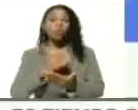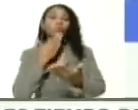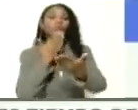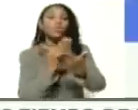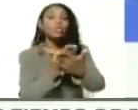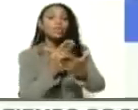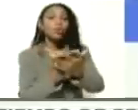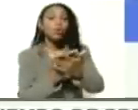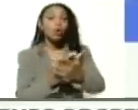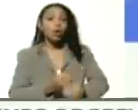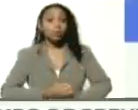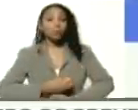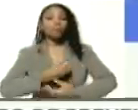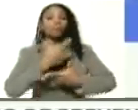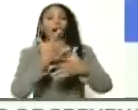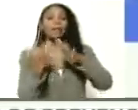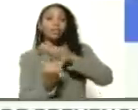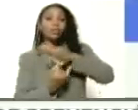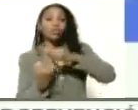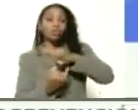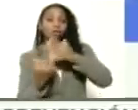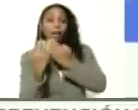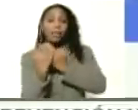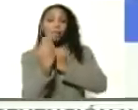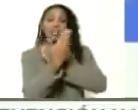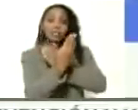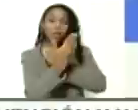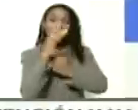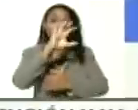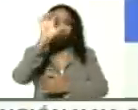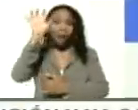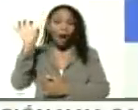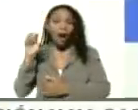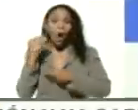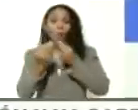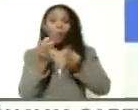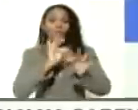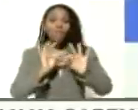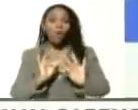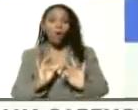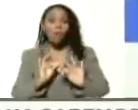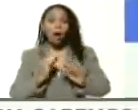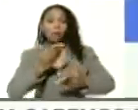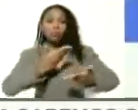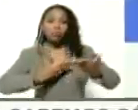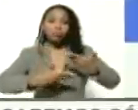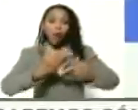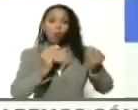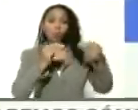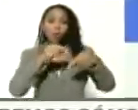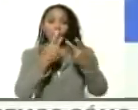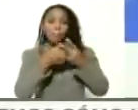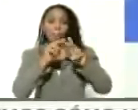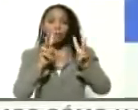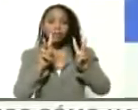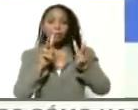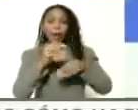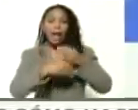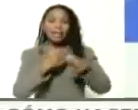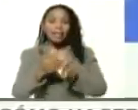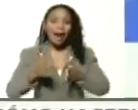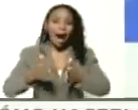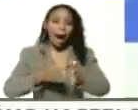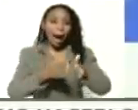expresa de las instituciones del vecino país como mediador en los acuerdos de paz para allanar el camino